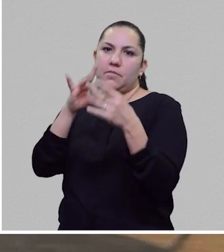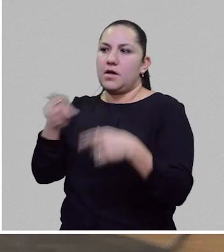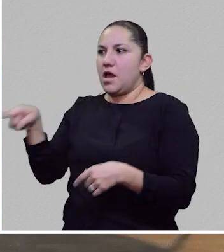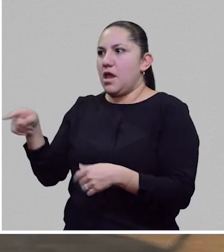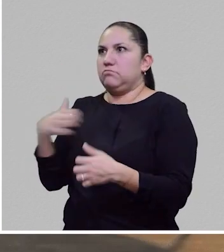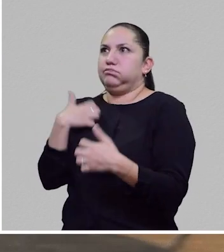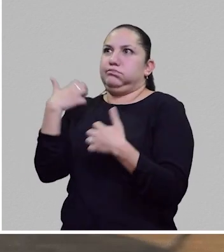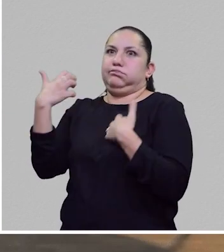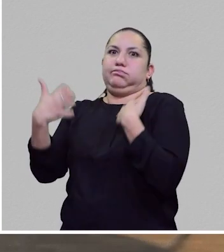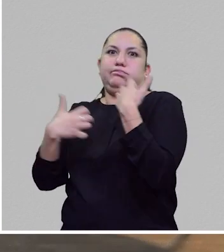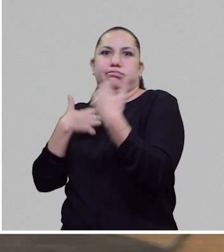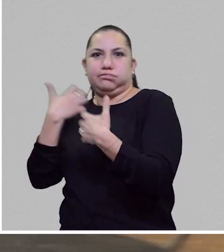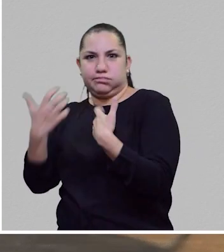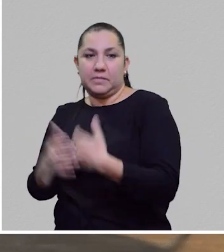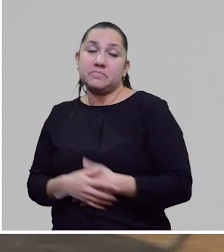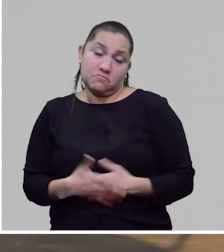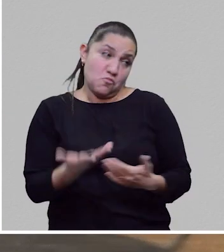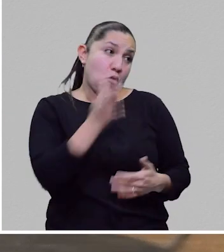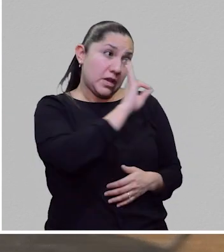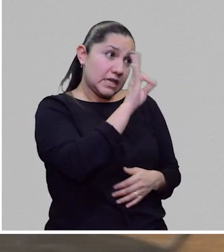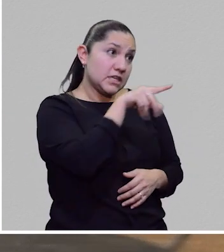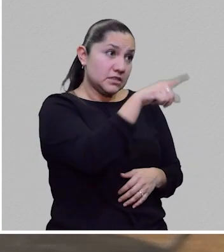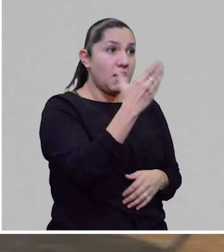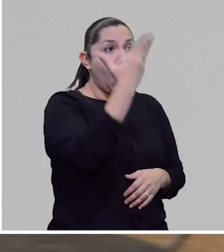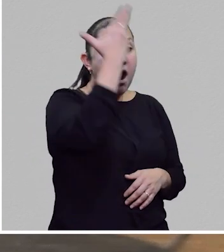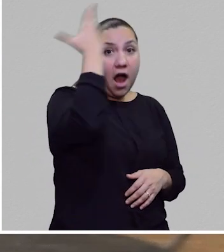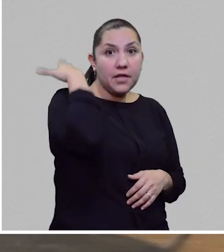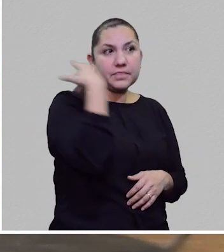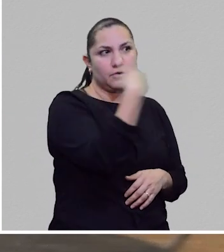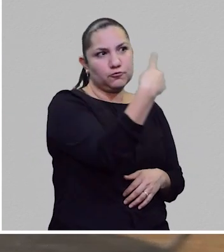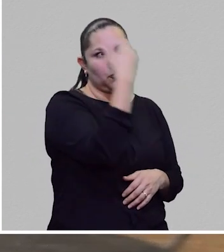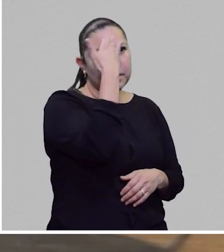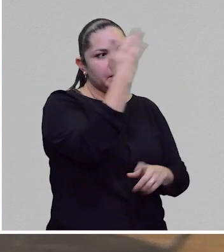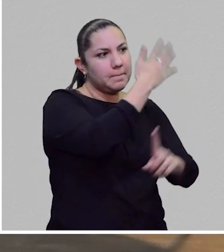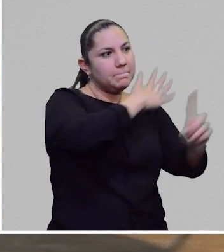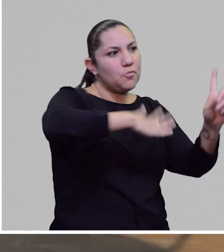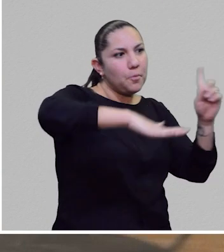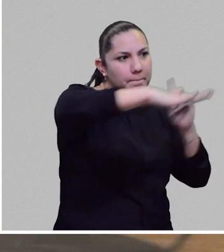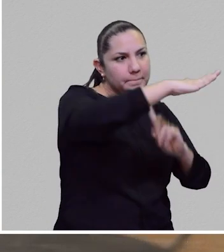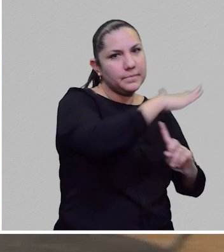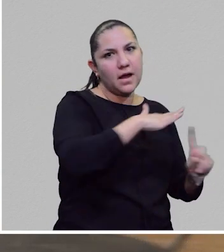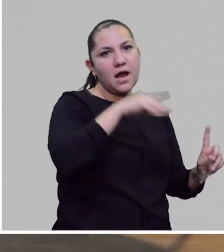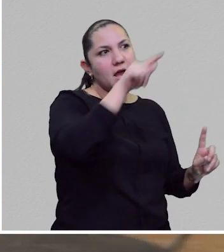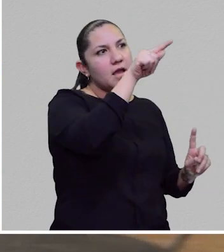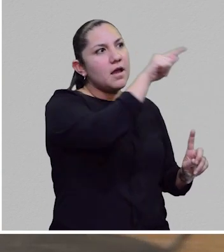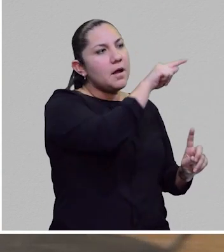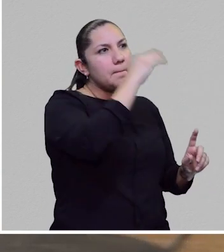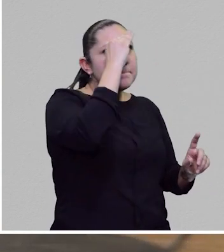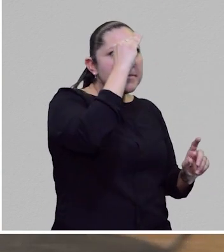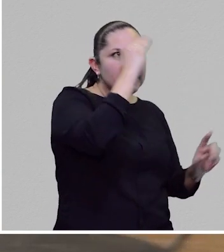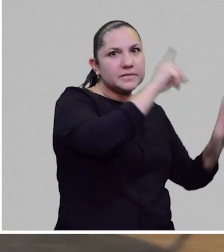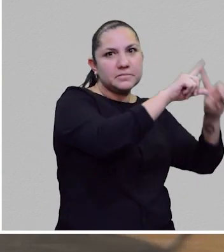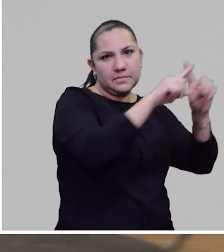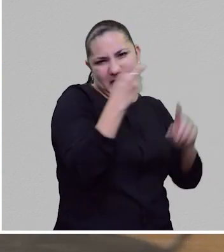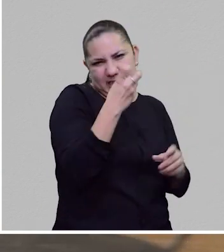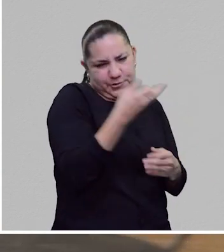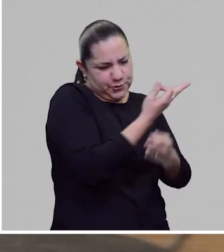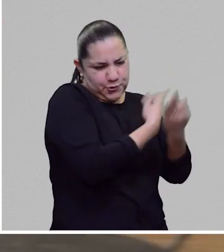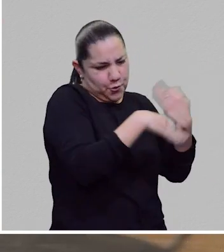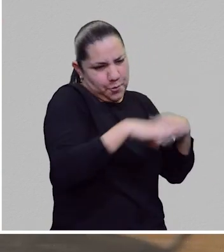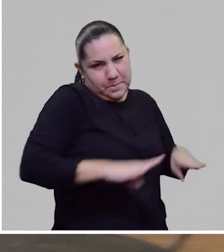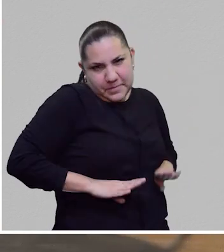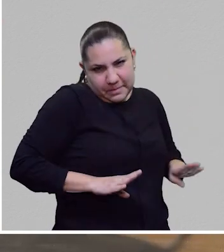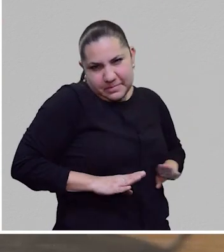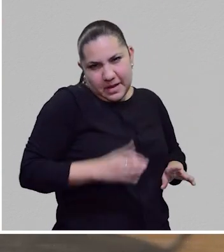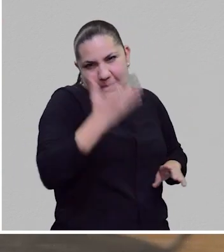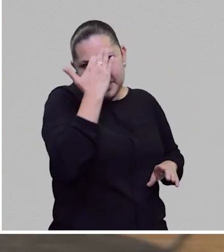lo mejor ya se reconcilió justamente, también ya entendió diferentemente las cosas. También era víctima quizás de su tiempo, ¿no? Totalmente. De lo que pensaba su tiempo. Pero todos lo somos,